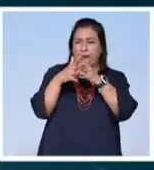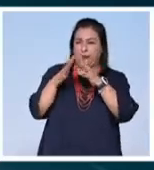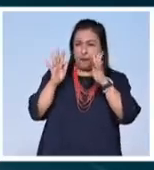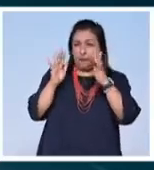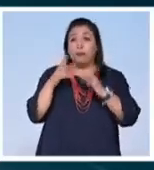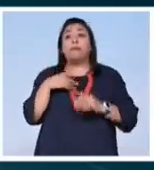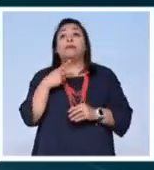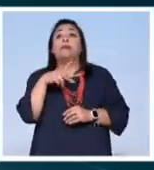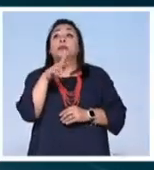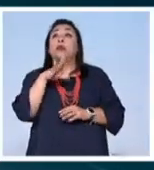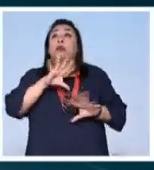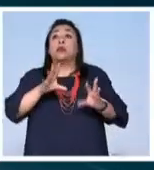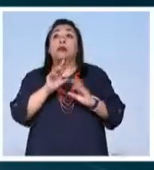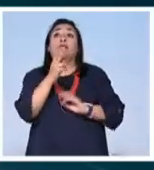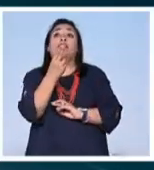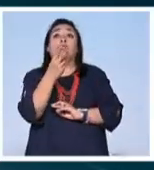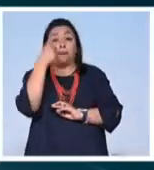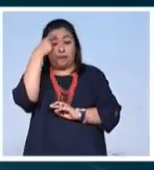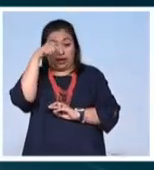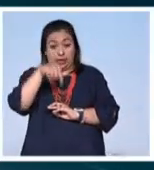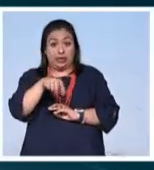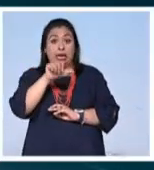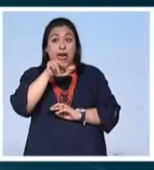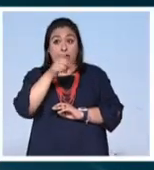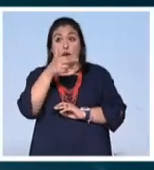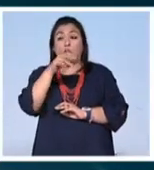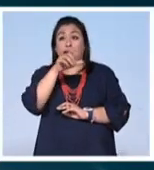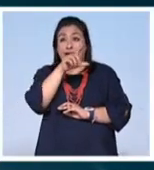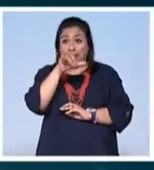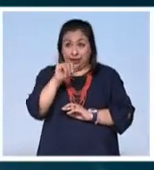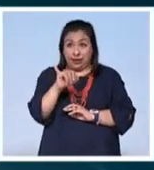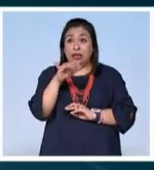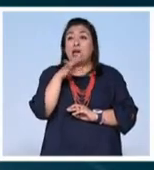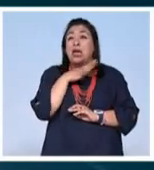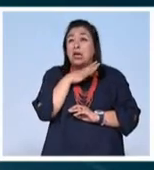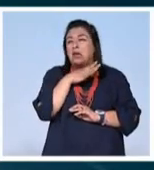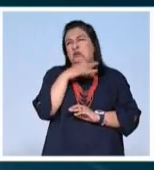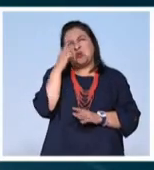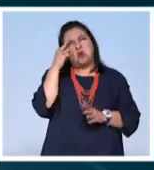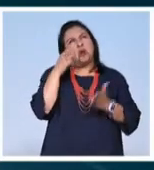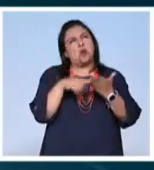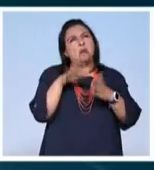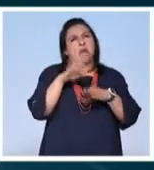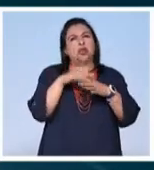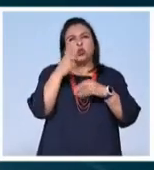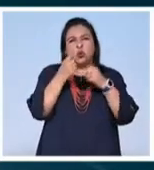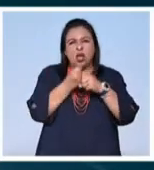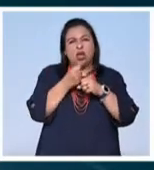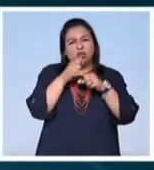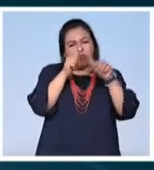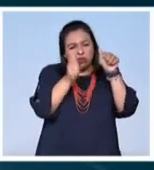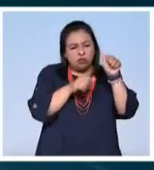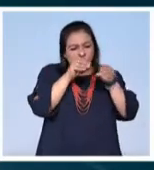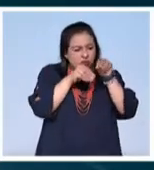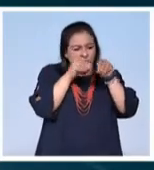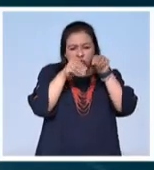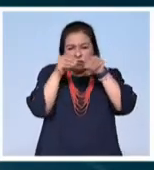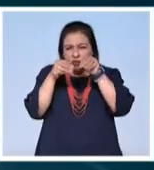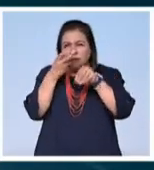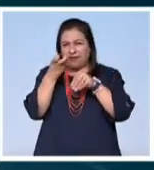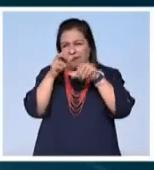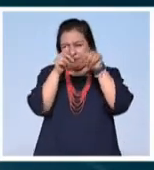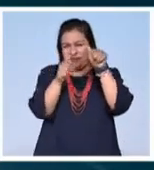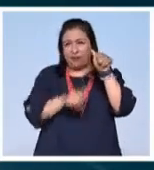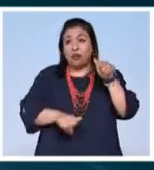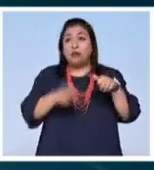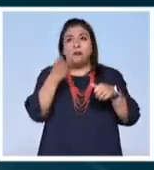Pero hizo 25 piezas para el Anahuacalí. Lleva, yo creo que más de un año produciendo estas piezas y